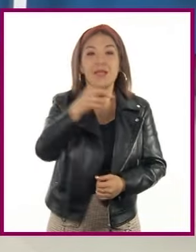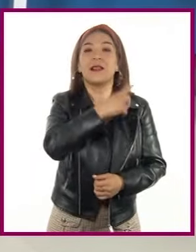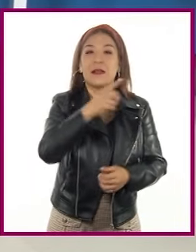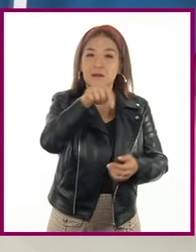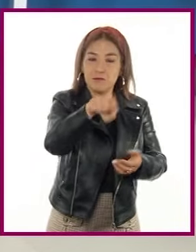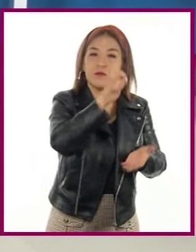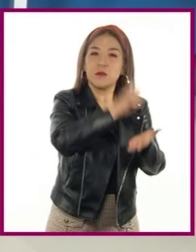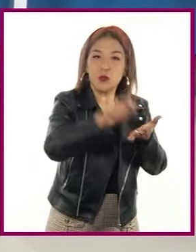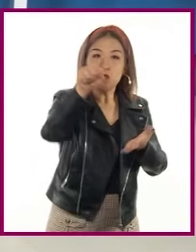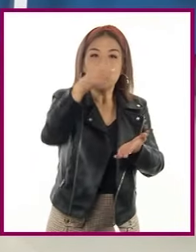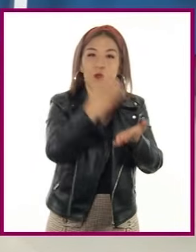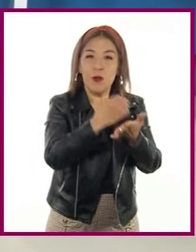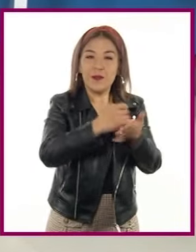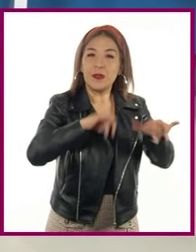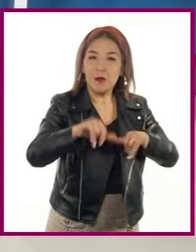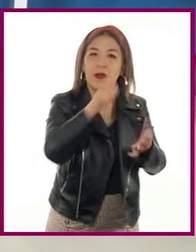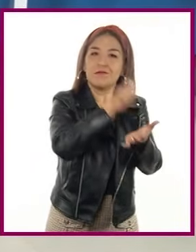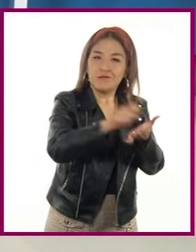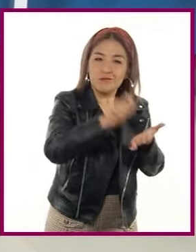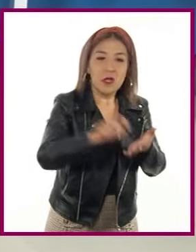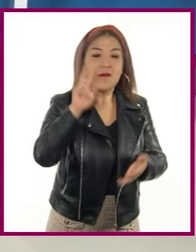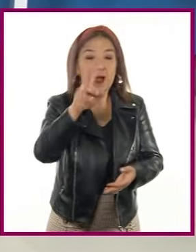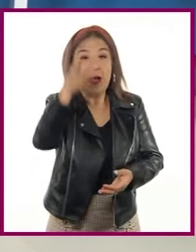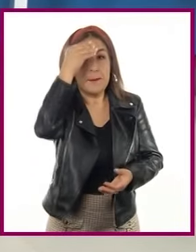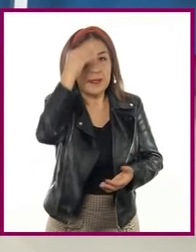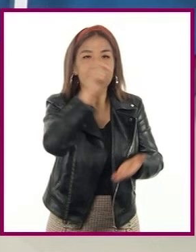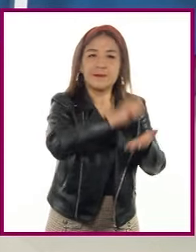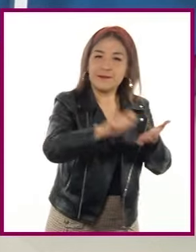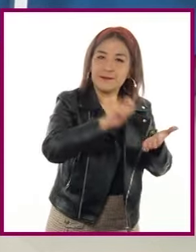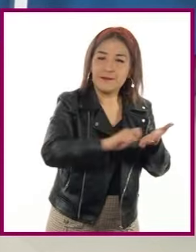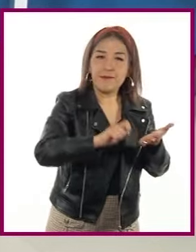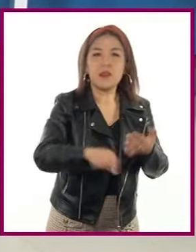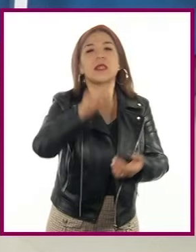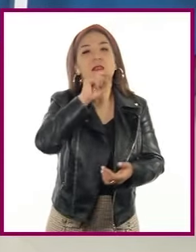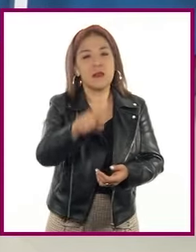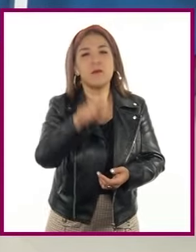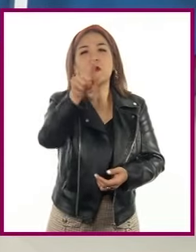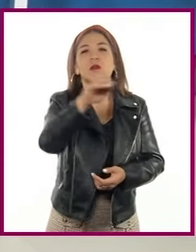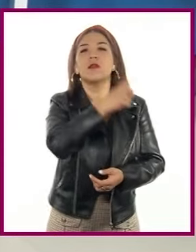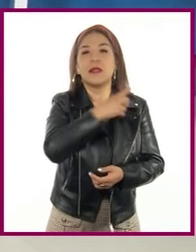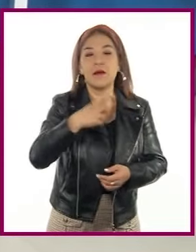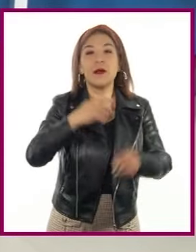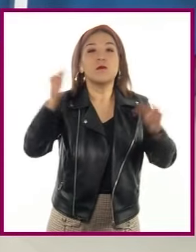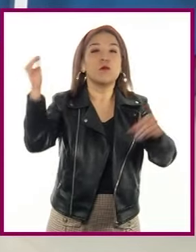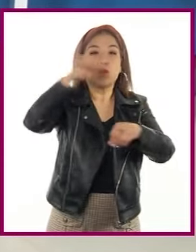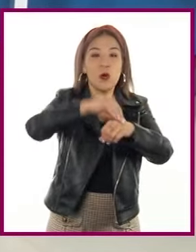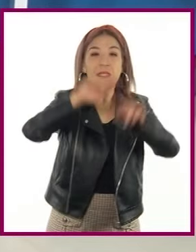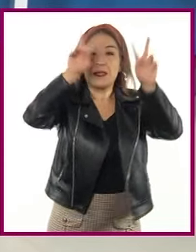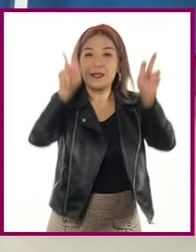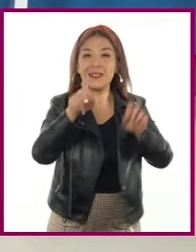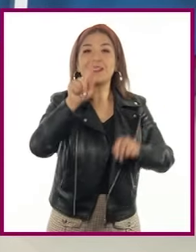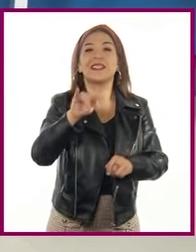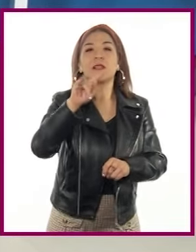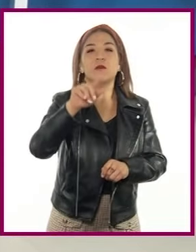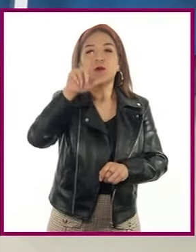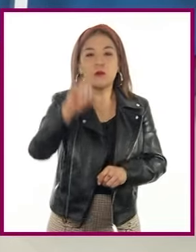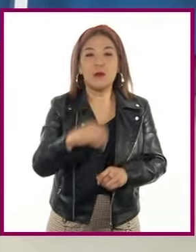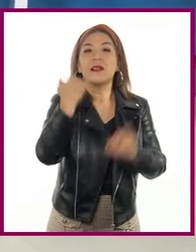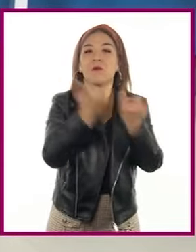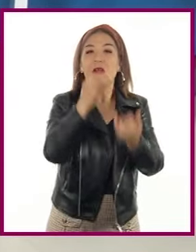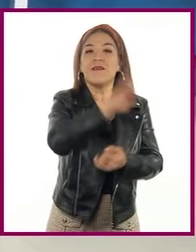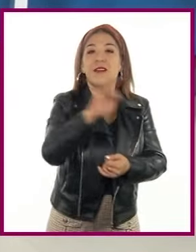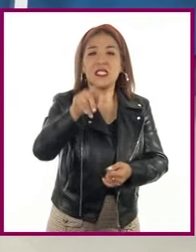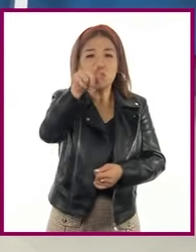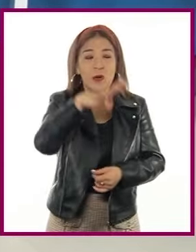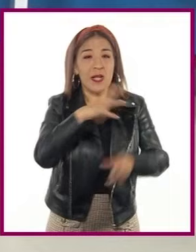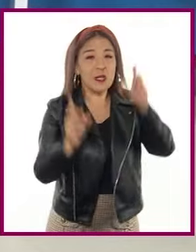en cuaderno de notas. De igual forma, les recomendamos colocar el título, la fecha y anotar las dudas que